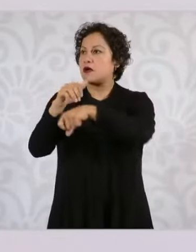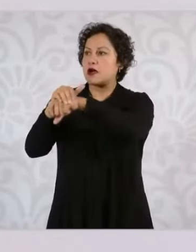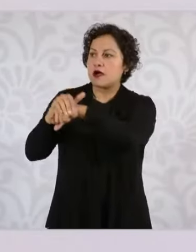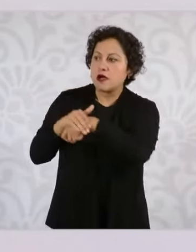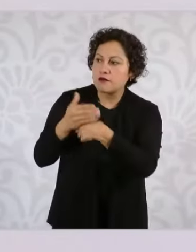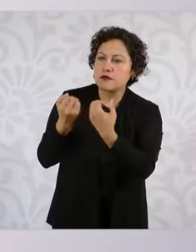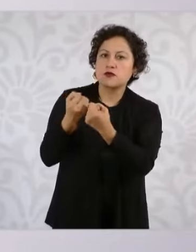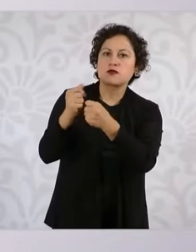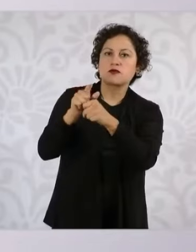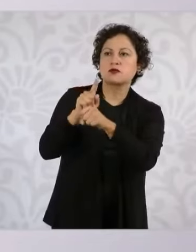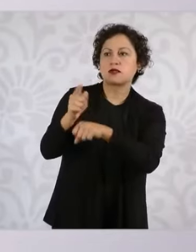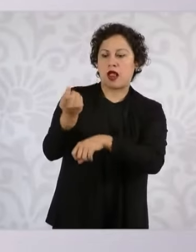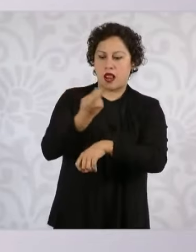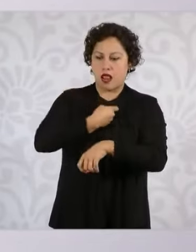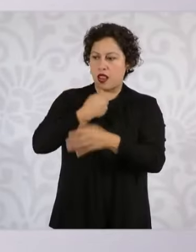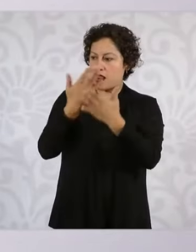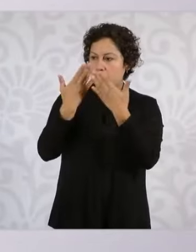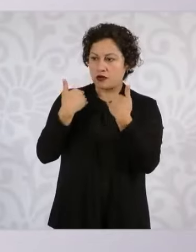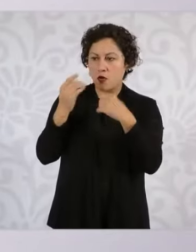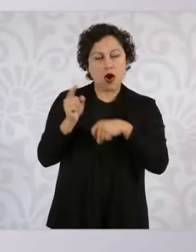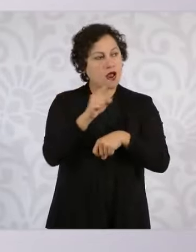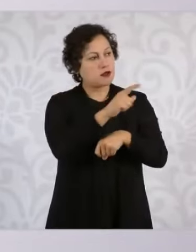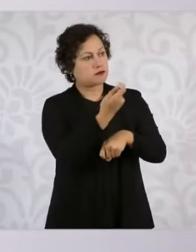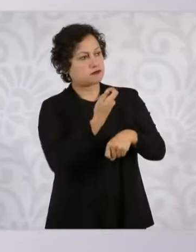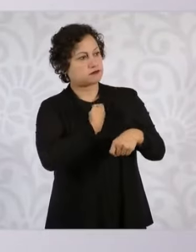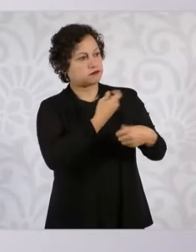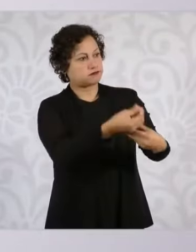no es una teoría mía, está escrito